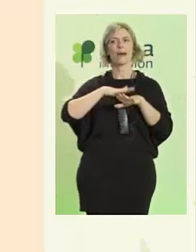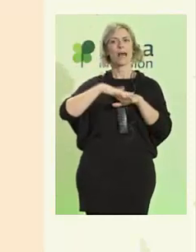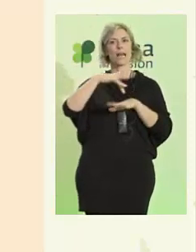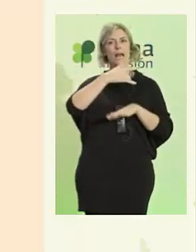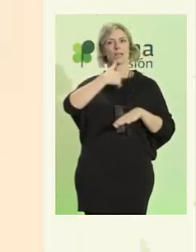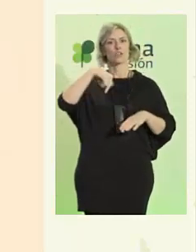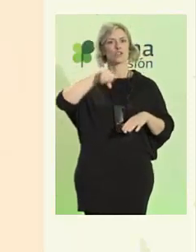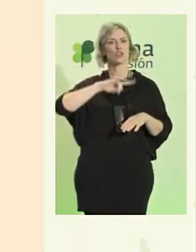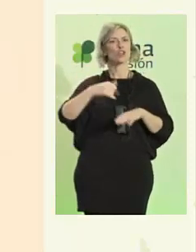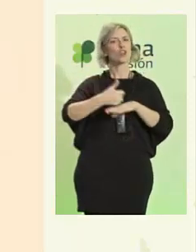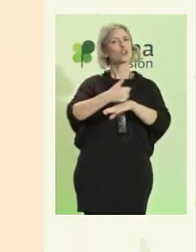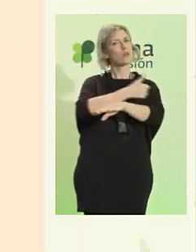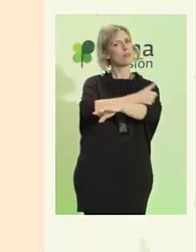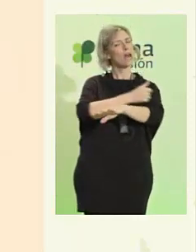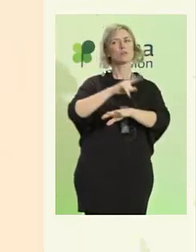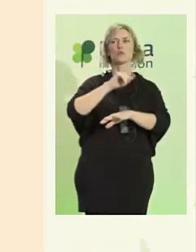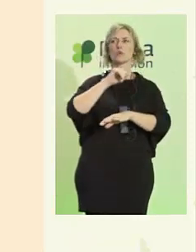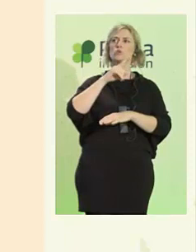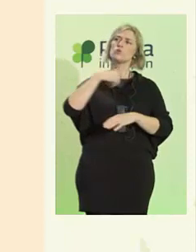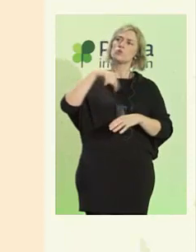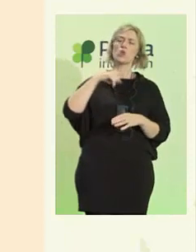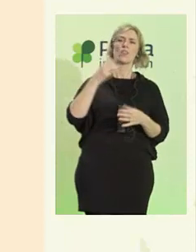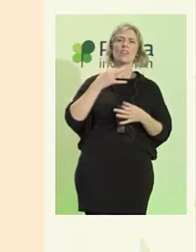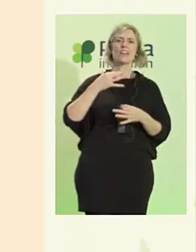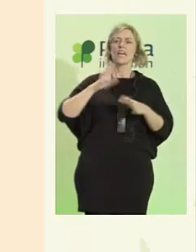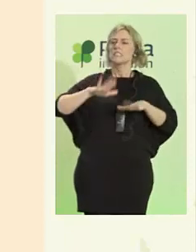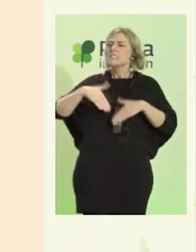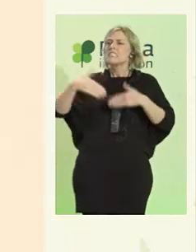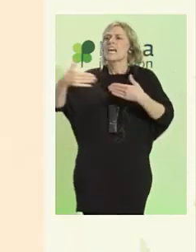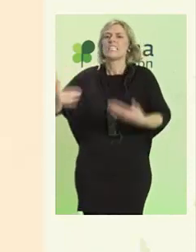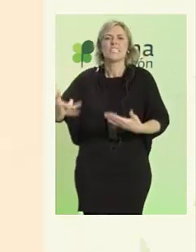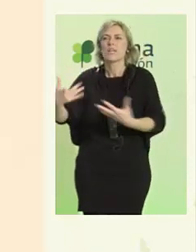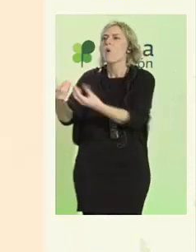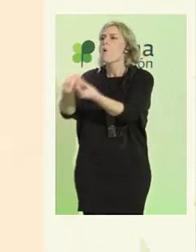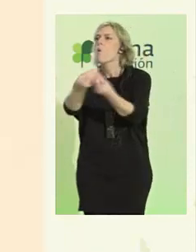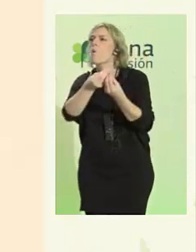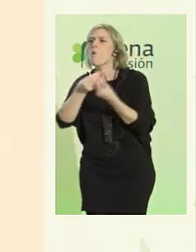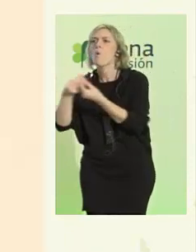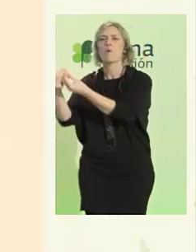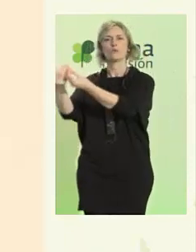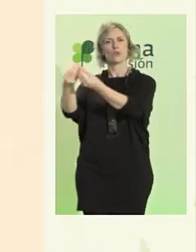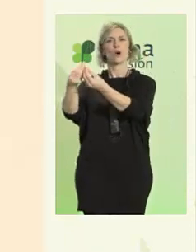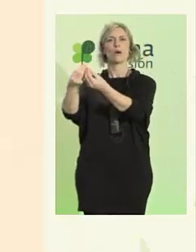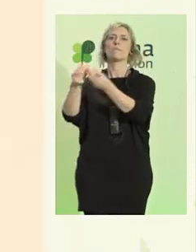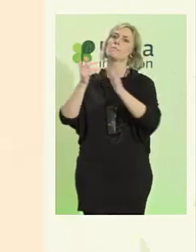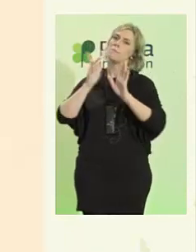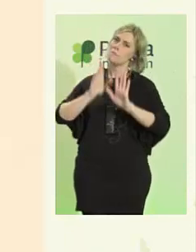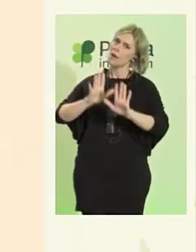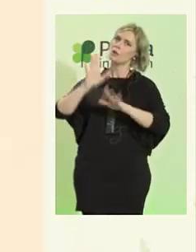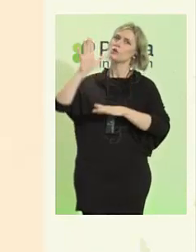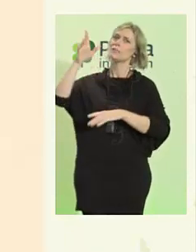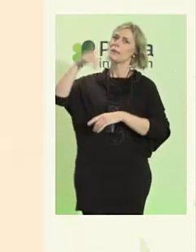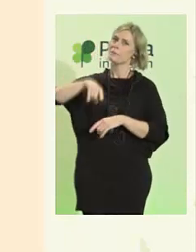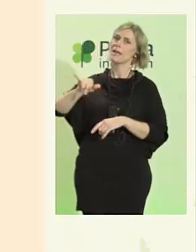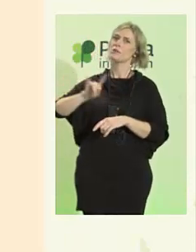Tenemos que estar juntos, pero también tenemos que ser capaces de volver a casa, descansar.